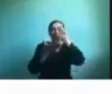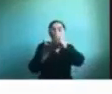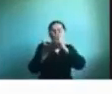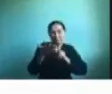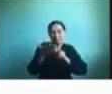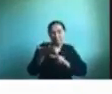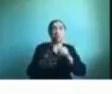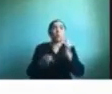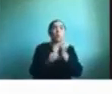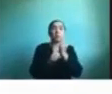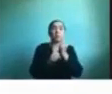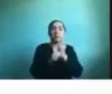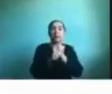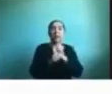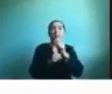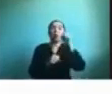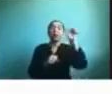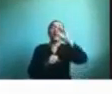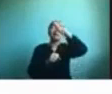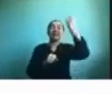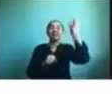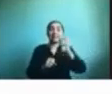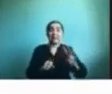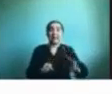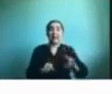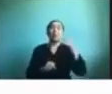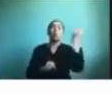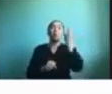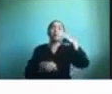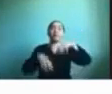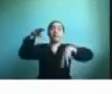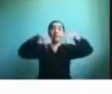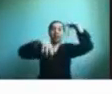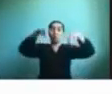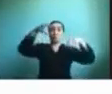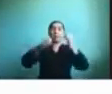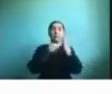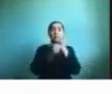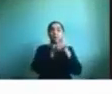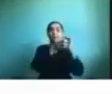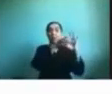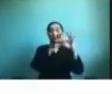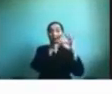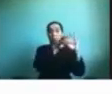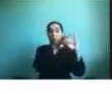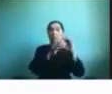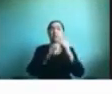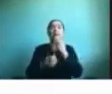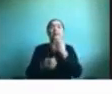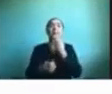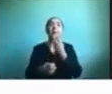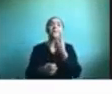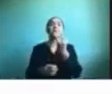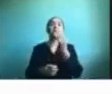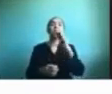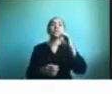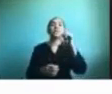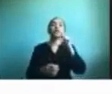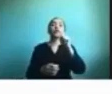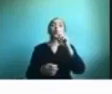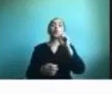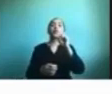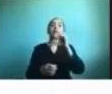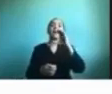en conjunto con cenadis y con la universidad de los andes y también la participación de victoria espinoza que es de nuestro equipo de